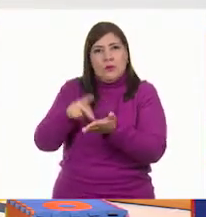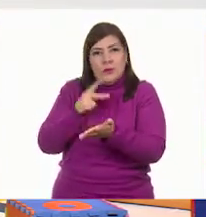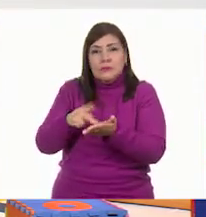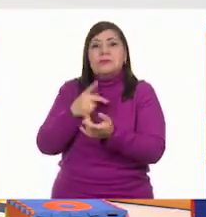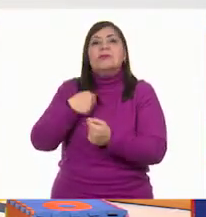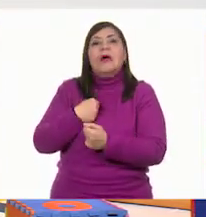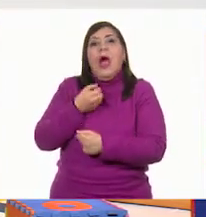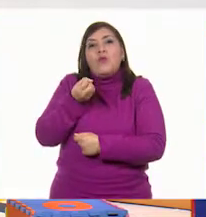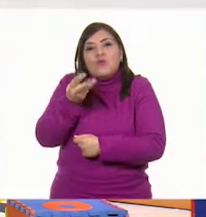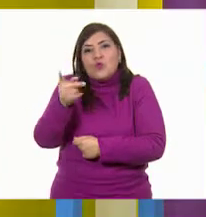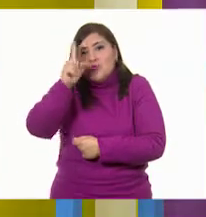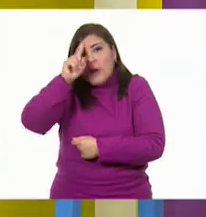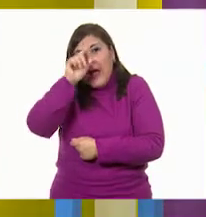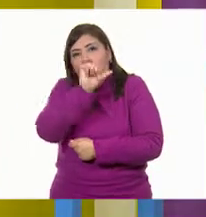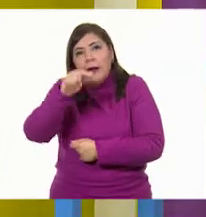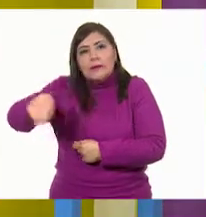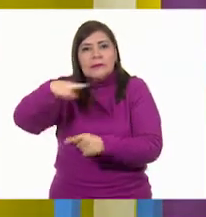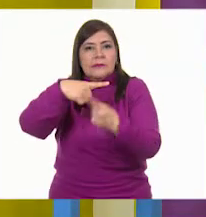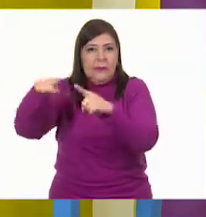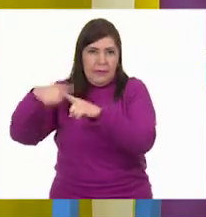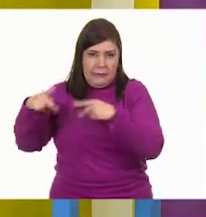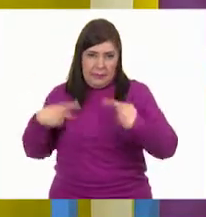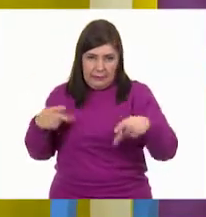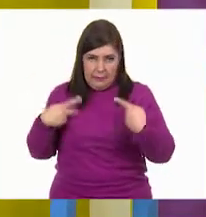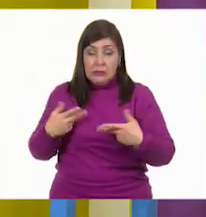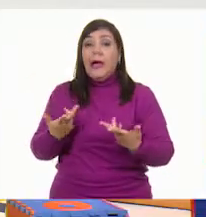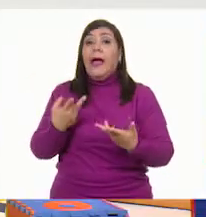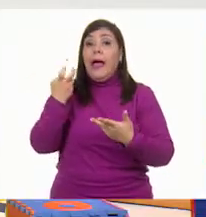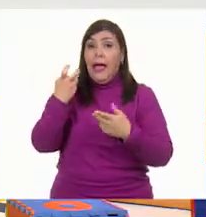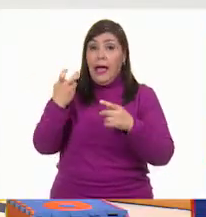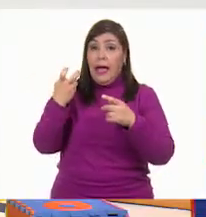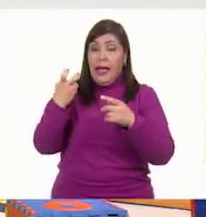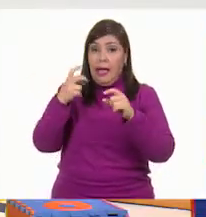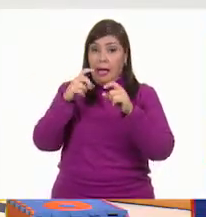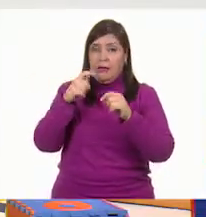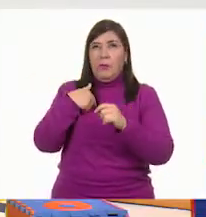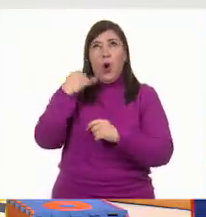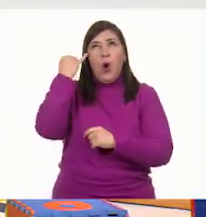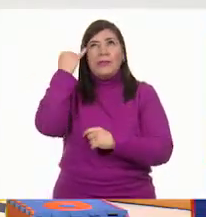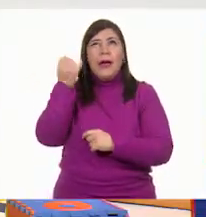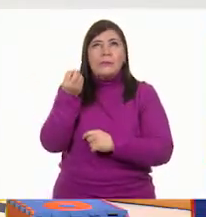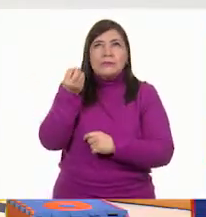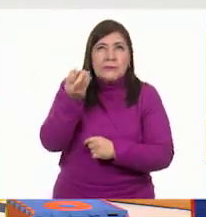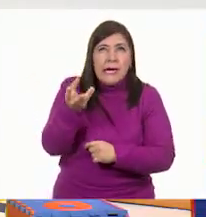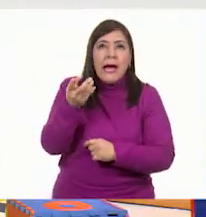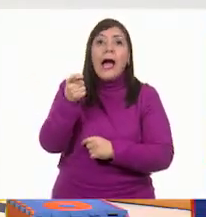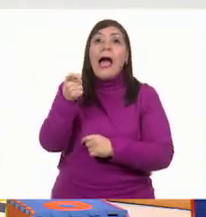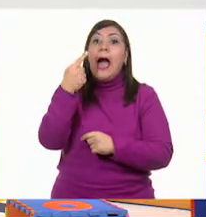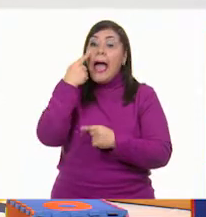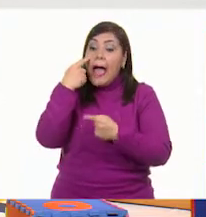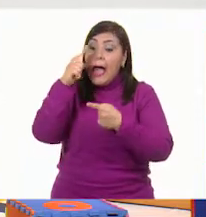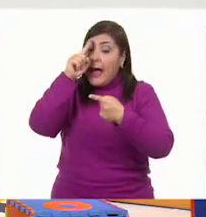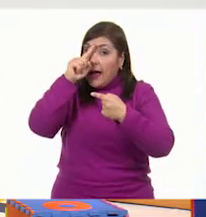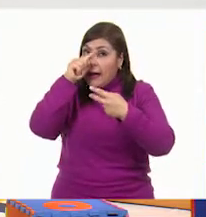las recomendaciones, ¿verdad? Y recordar que esas frases tienen que ser muy atractivas, ¿verdad? Exacto. ¿Cómo qué libro tú